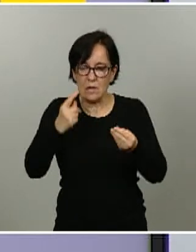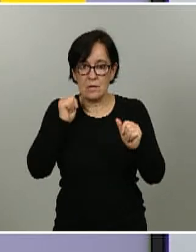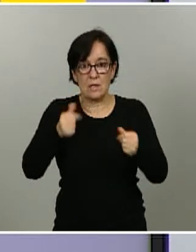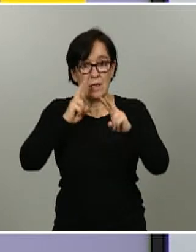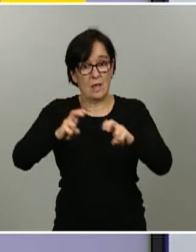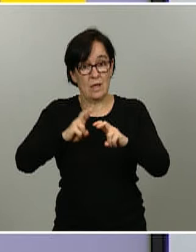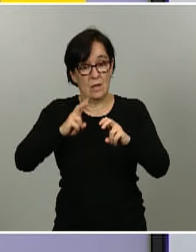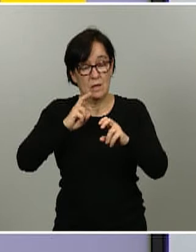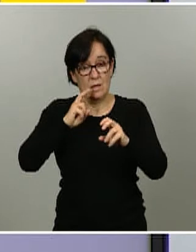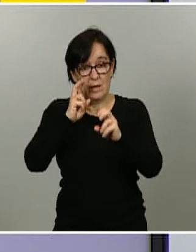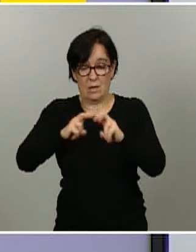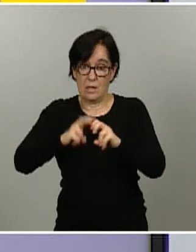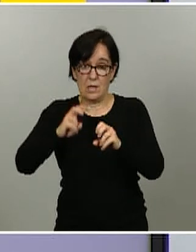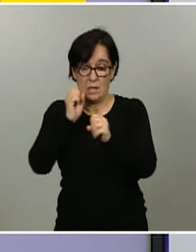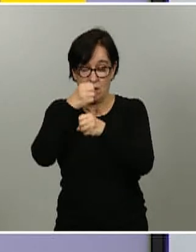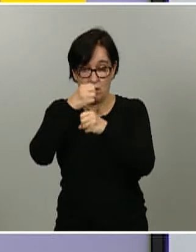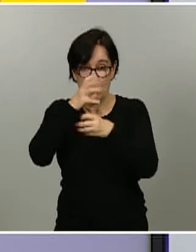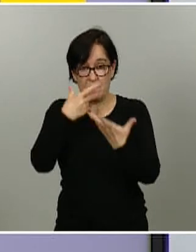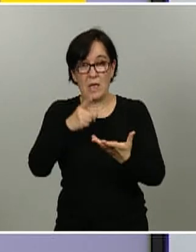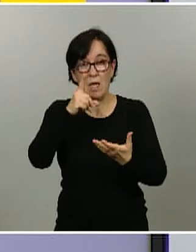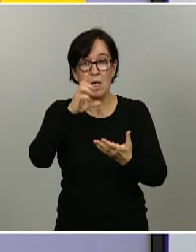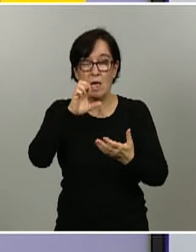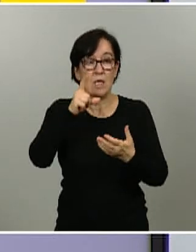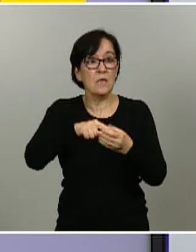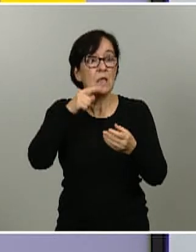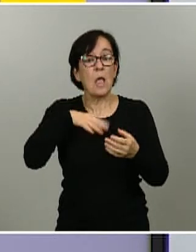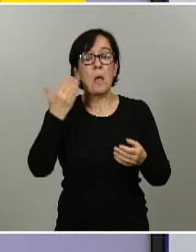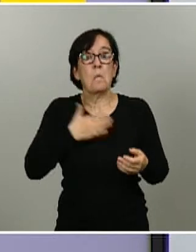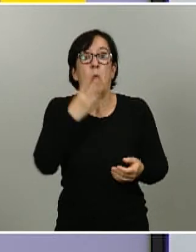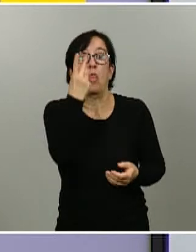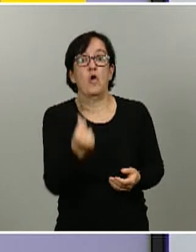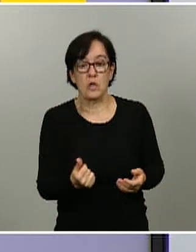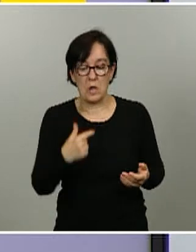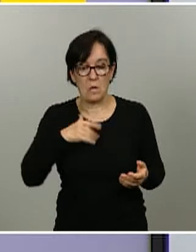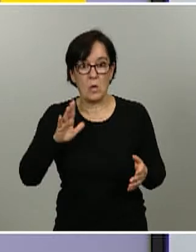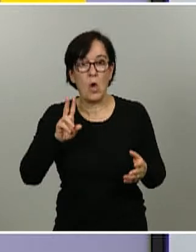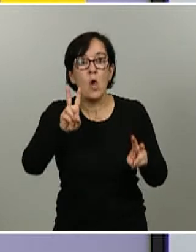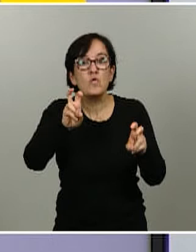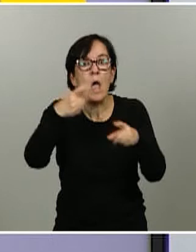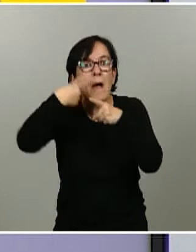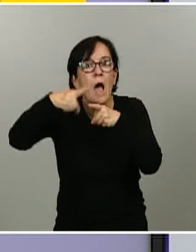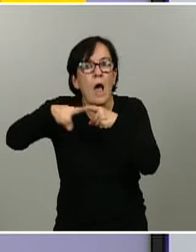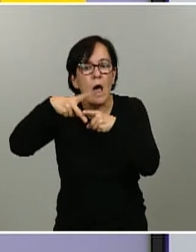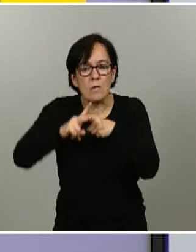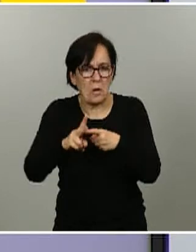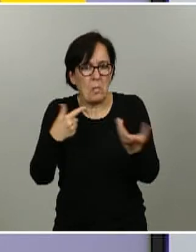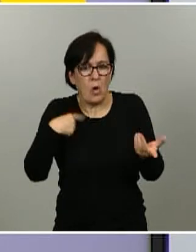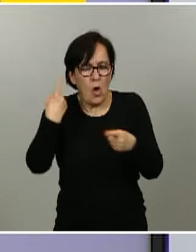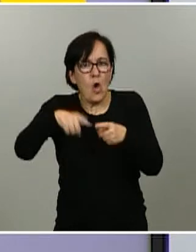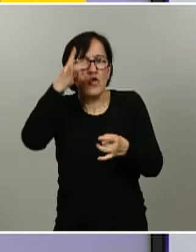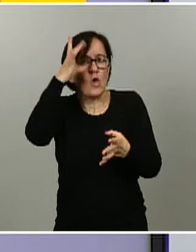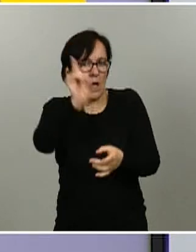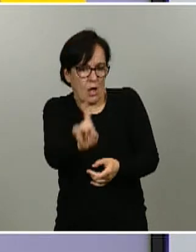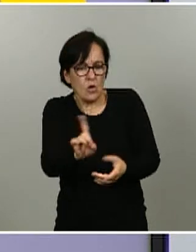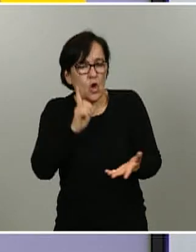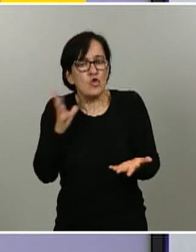laboratorio con el mejor test de lisa disponible pero si pasado mañana apareciera una nueva herramienta y esto no es descabellado porque estamos todos